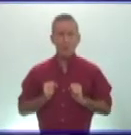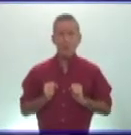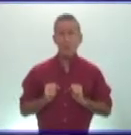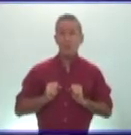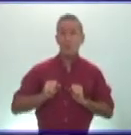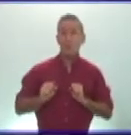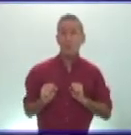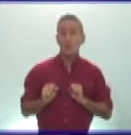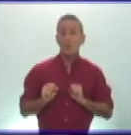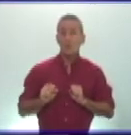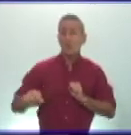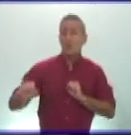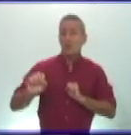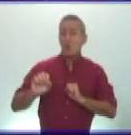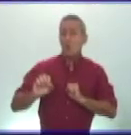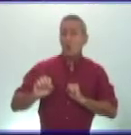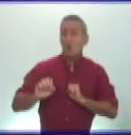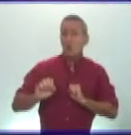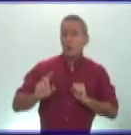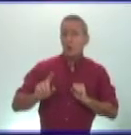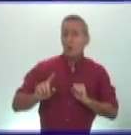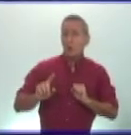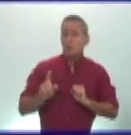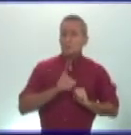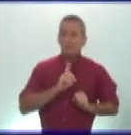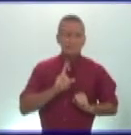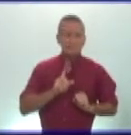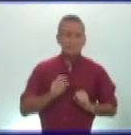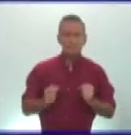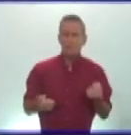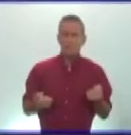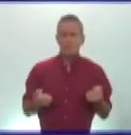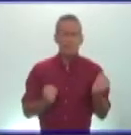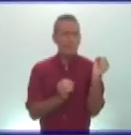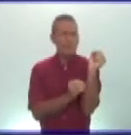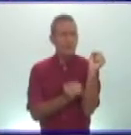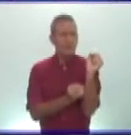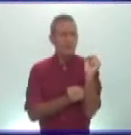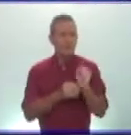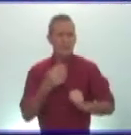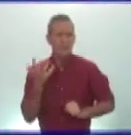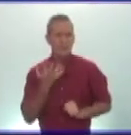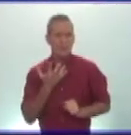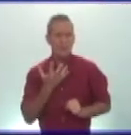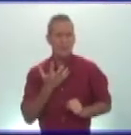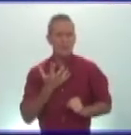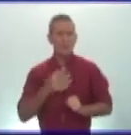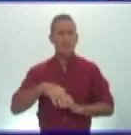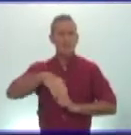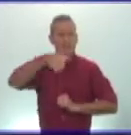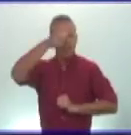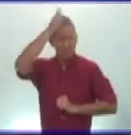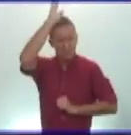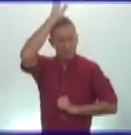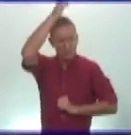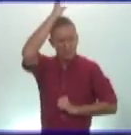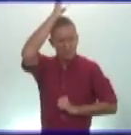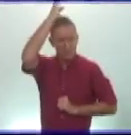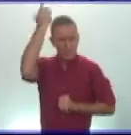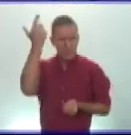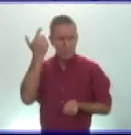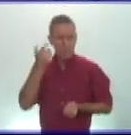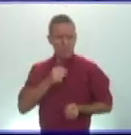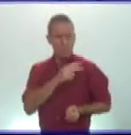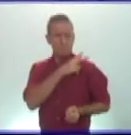antonio se alió con el egipto de cleopatra pero no fue rival para octavia augusto quien tras ganar la guerra conquistó alejandría y el resto de